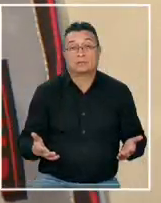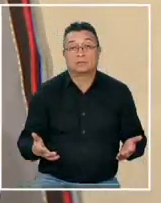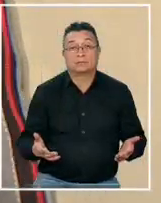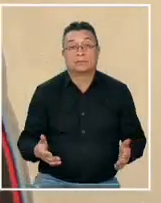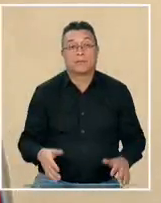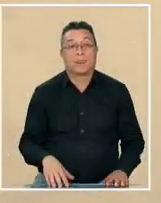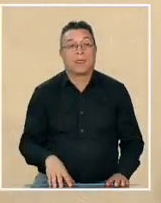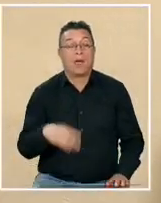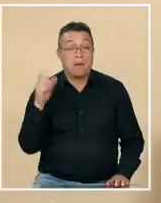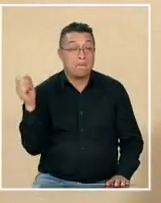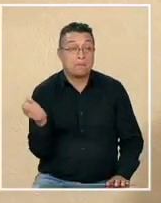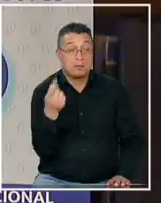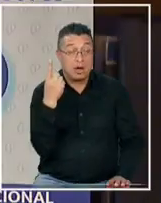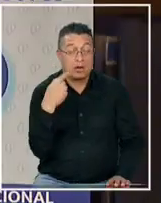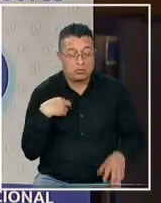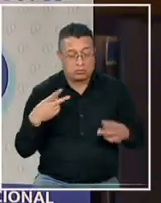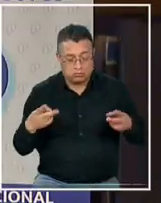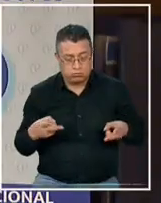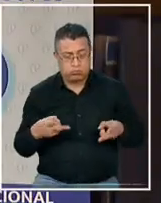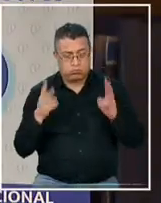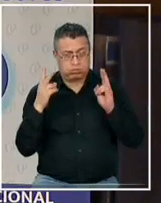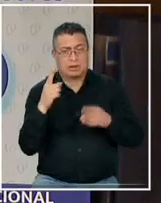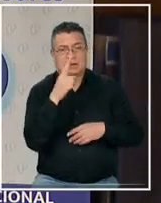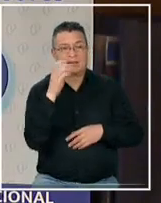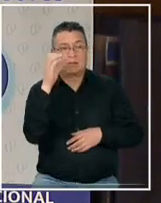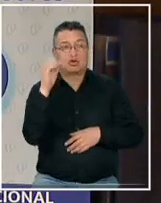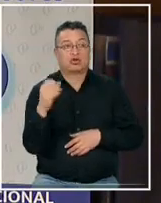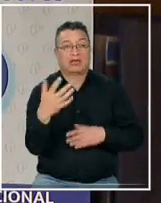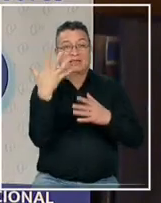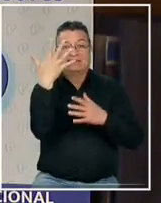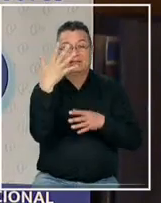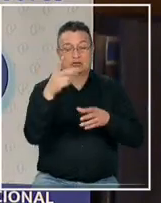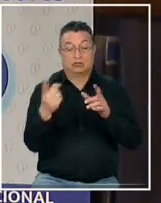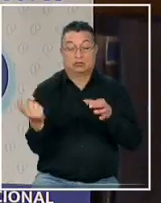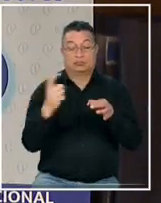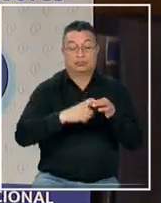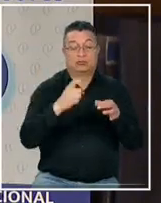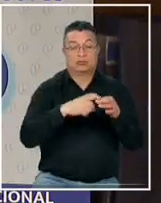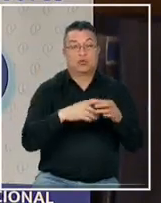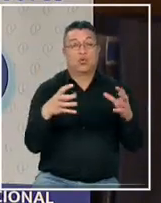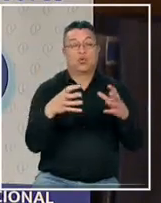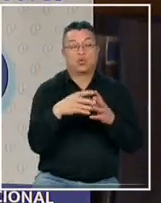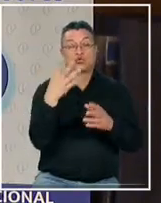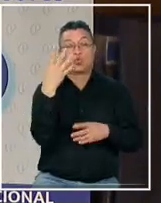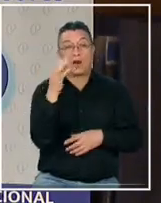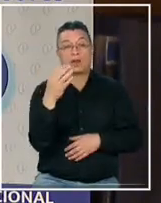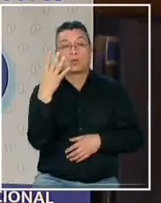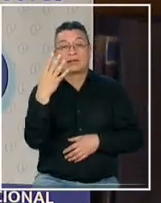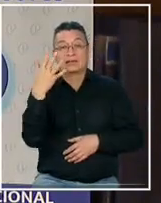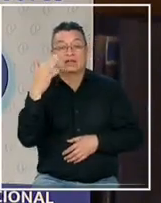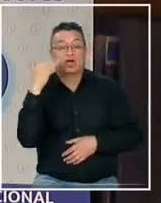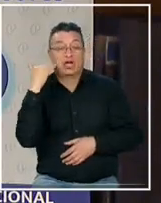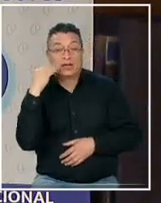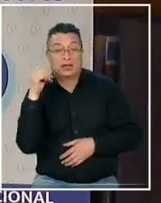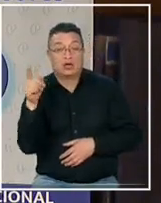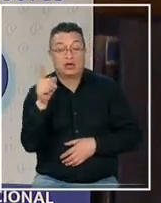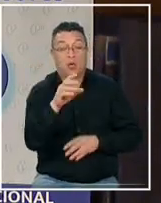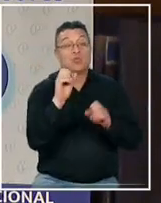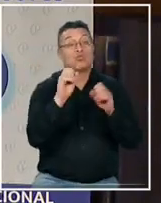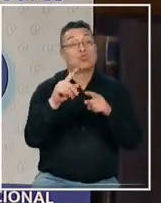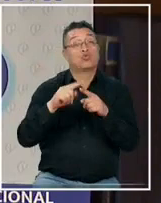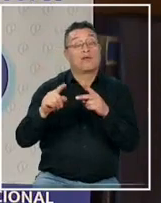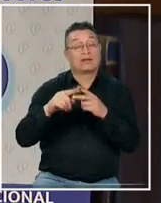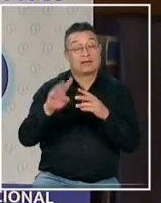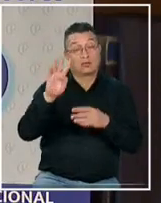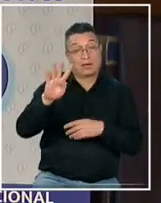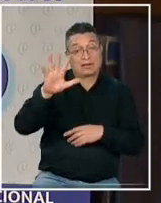en primer lugar la disponibilidad concreta estamos hablando de cinco cupos para cursos de 40 45 niños en donde muchas veces